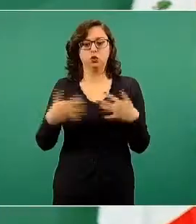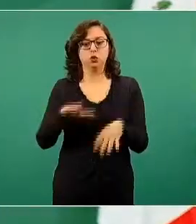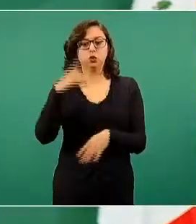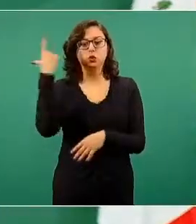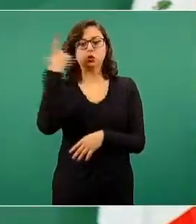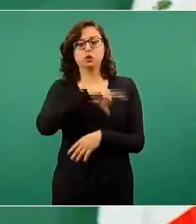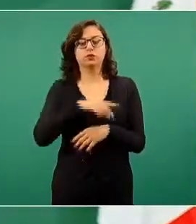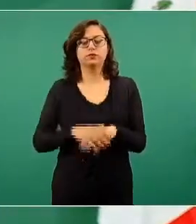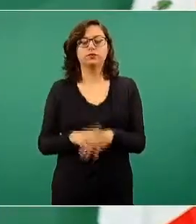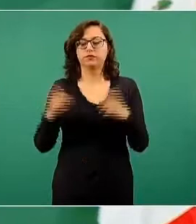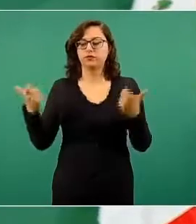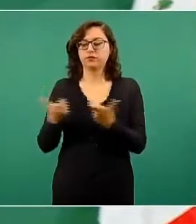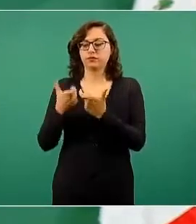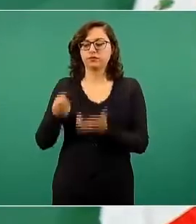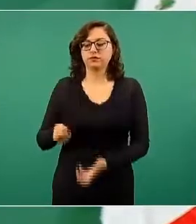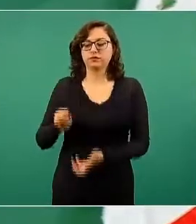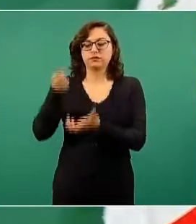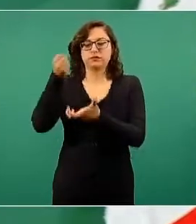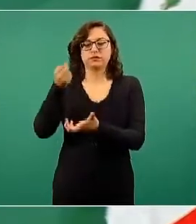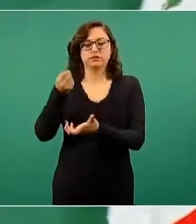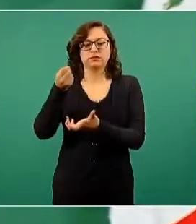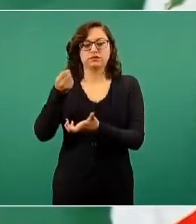el fondo de los reptiles